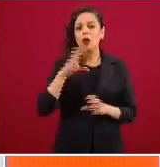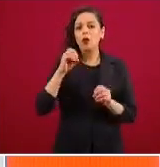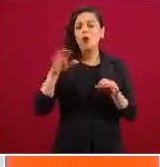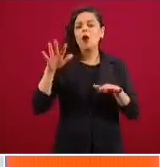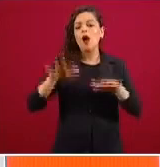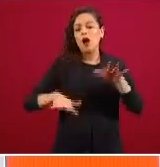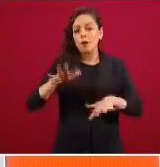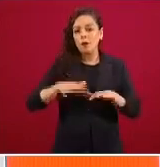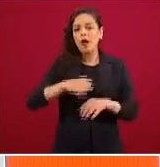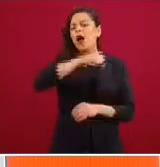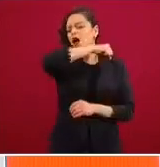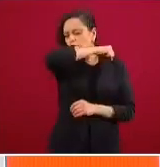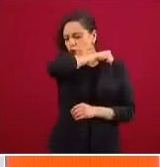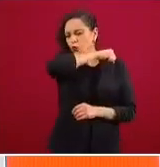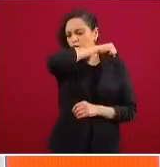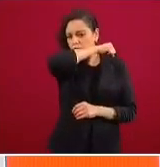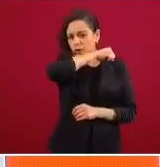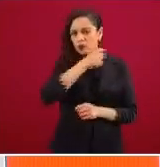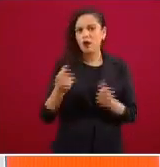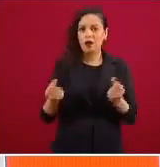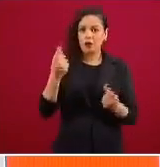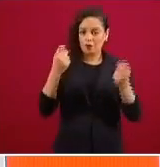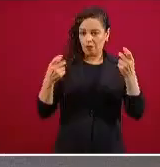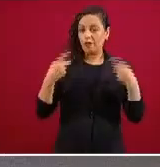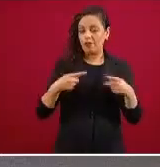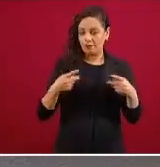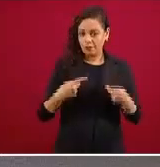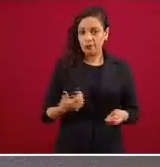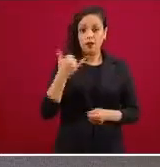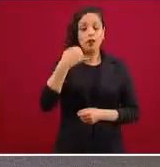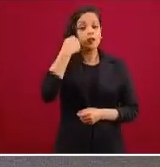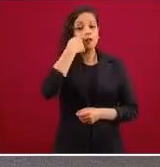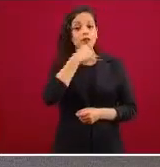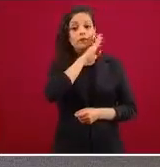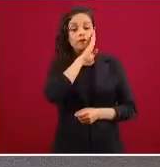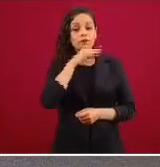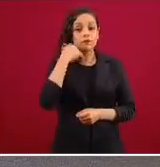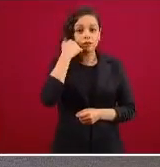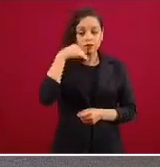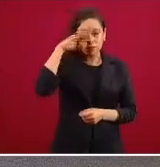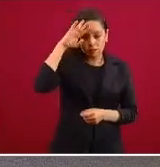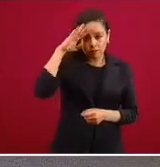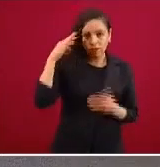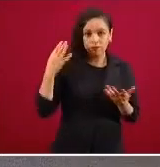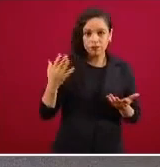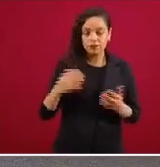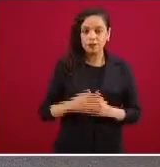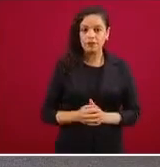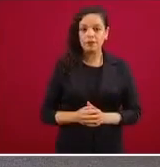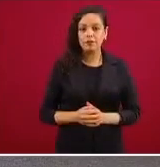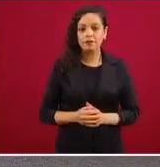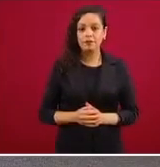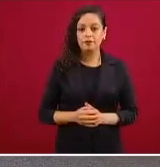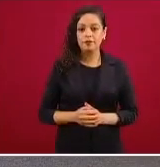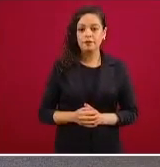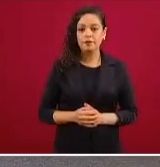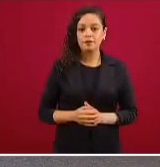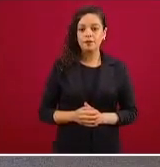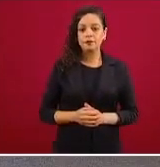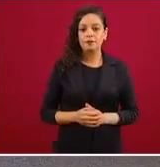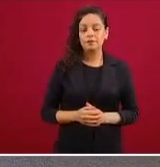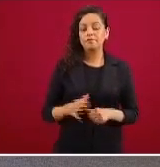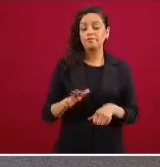importante de las personas y la fiebre se causa por un mecanismo más general en donde ante un estímulo